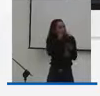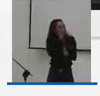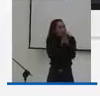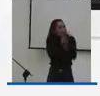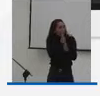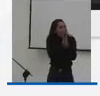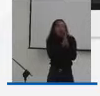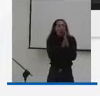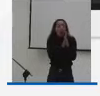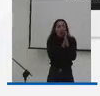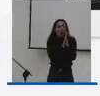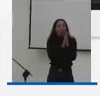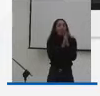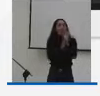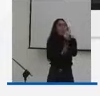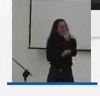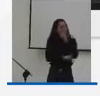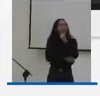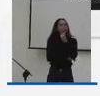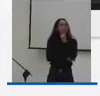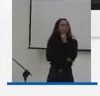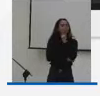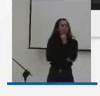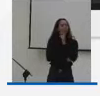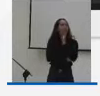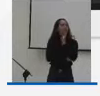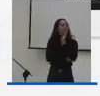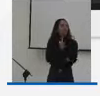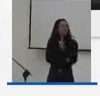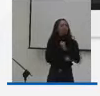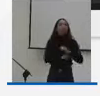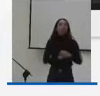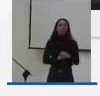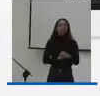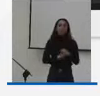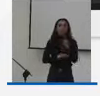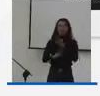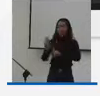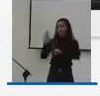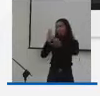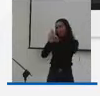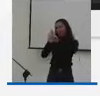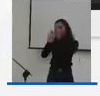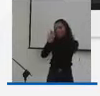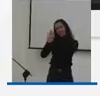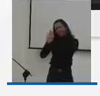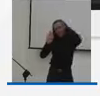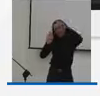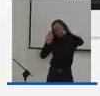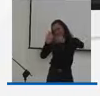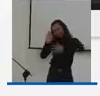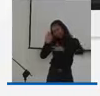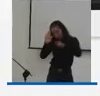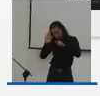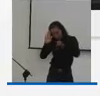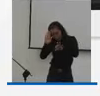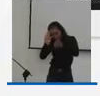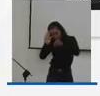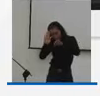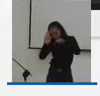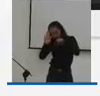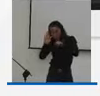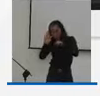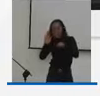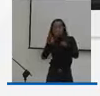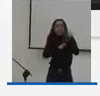asistentes a este foro, uno de los grandes temas que trae la ley es el tema de estímulos